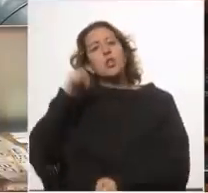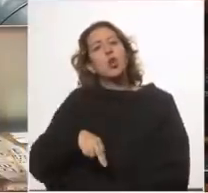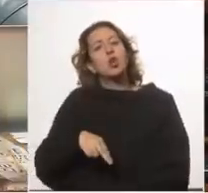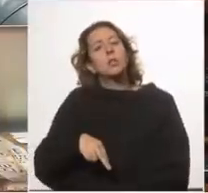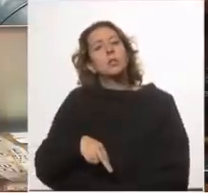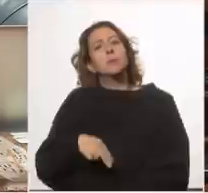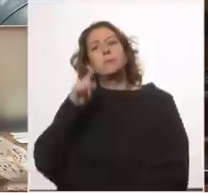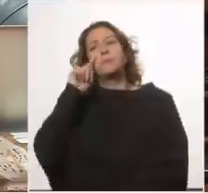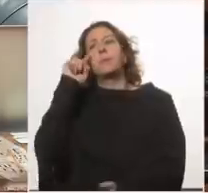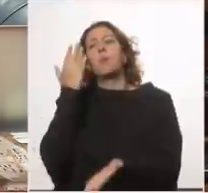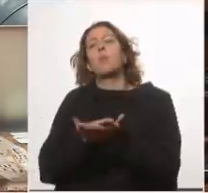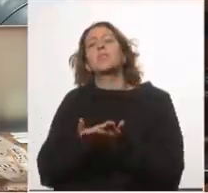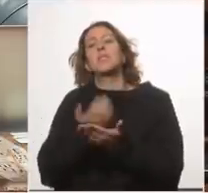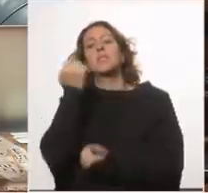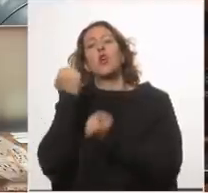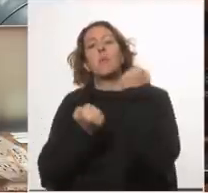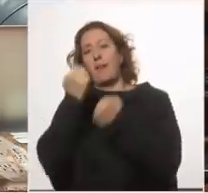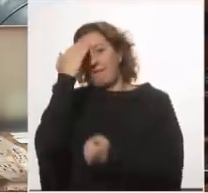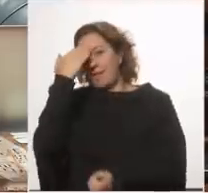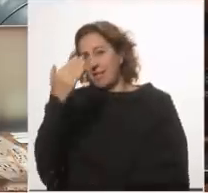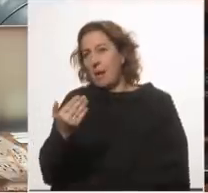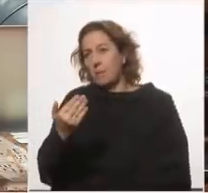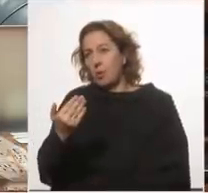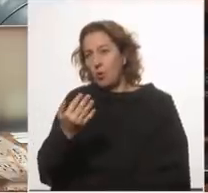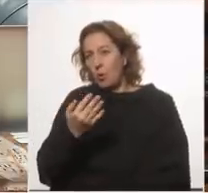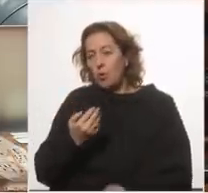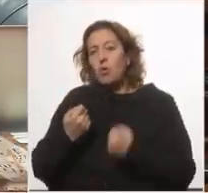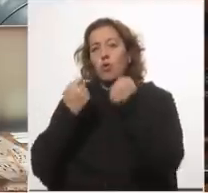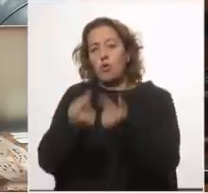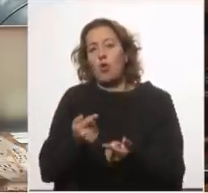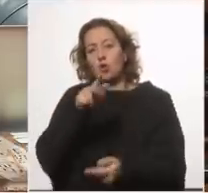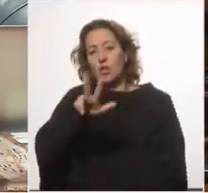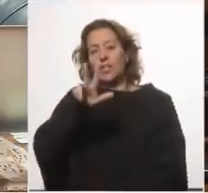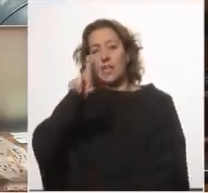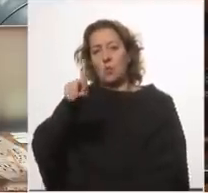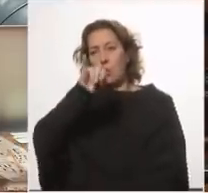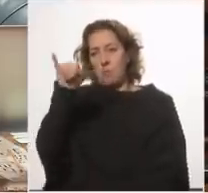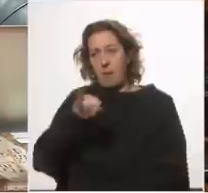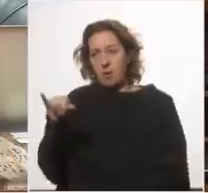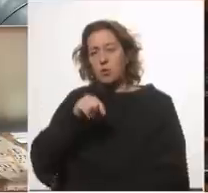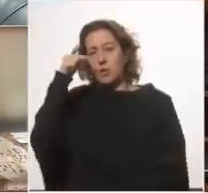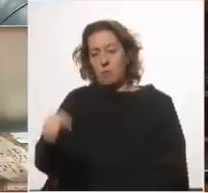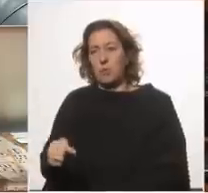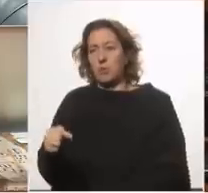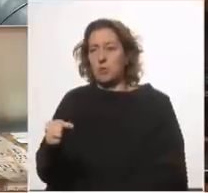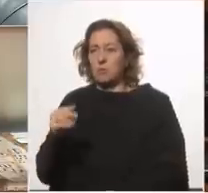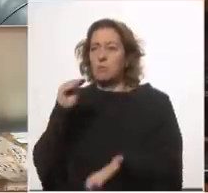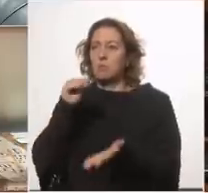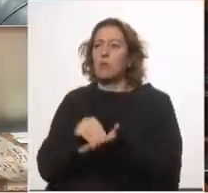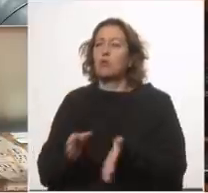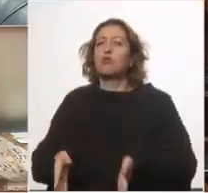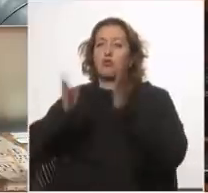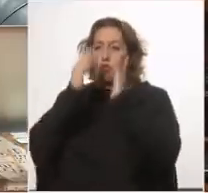merecen las propuestas económicas que el Frente Amplio le entregó el 31 de marzo y que luego se consolidaron en la Torre